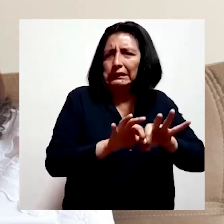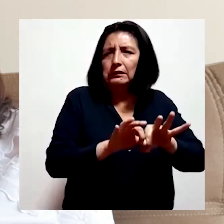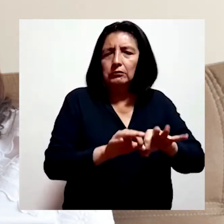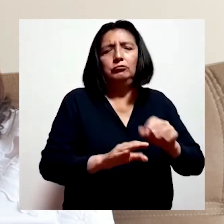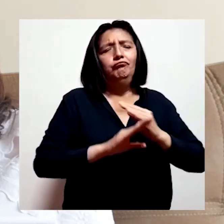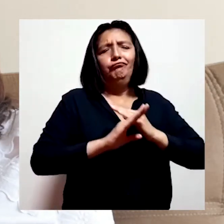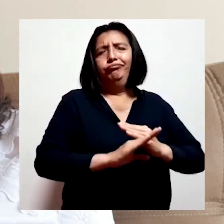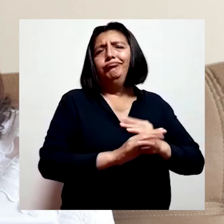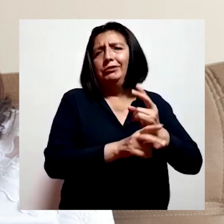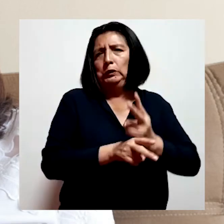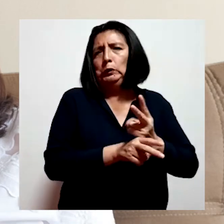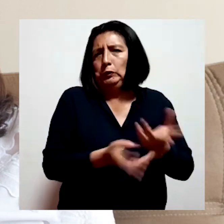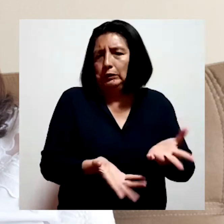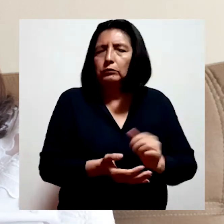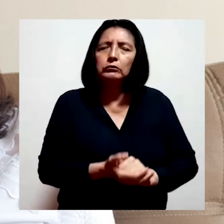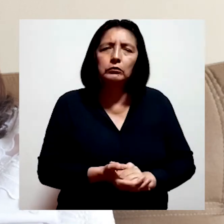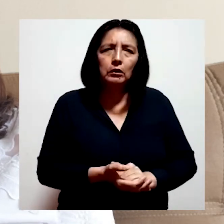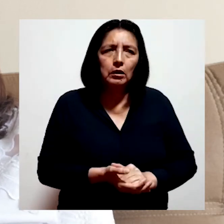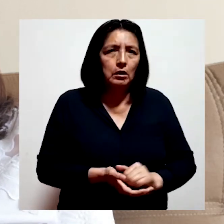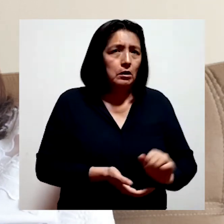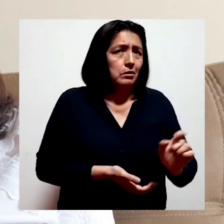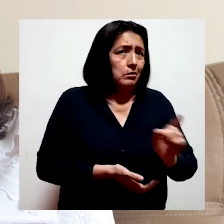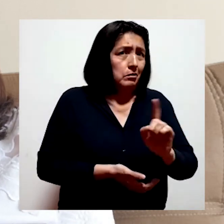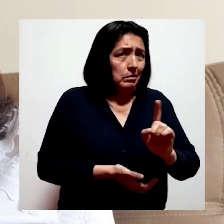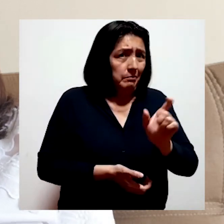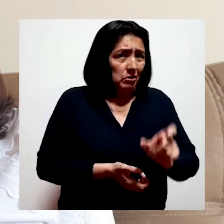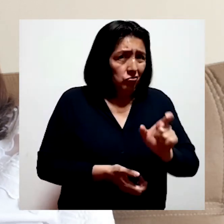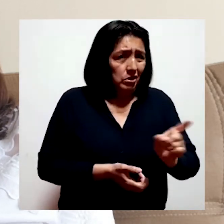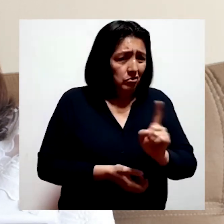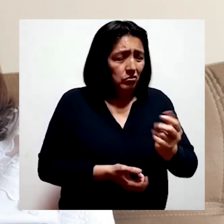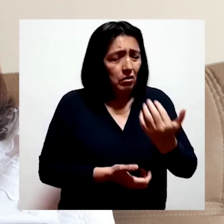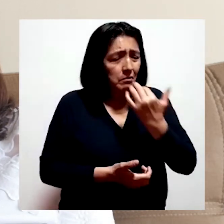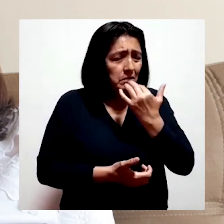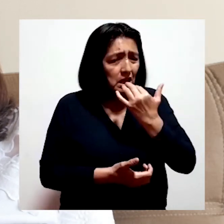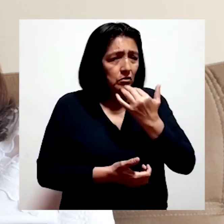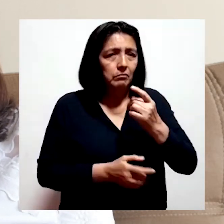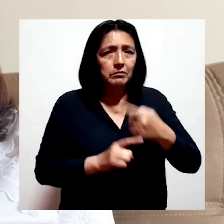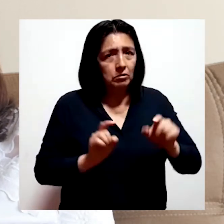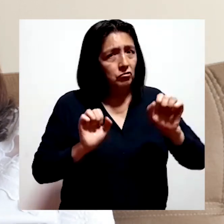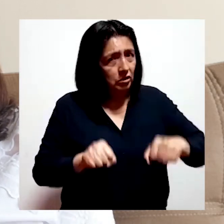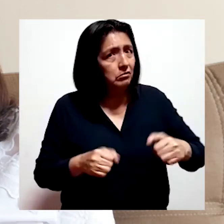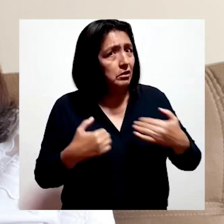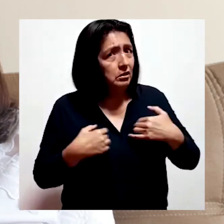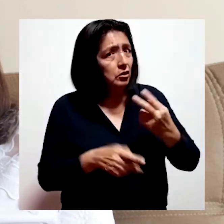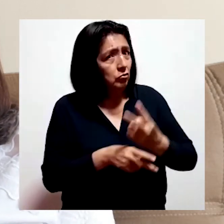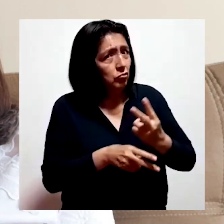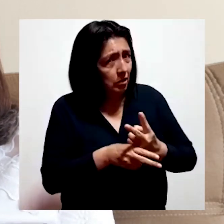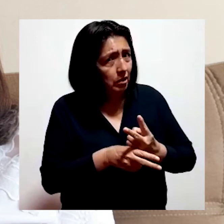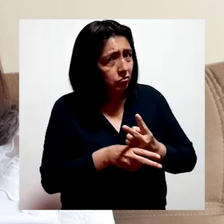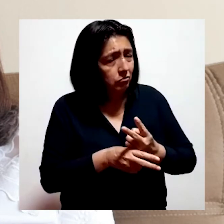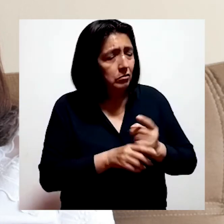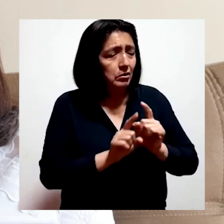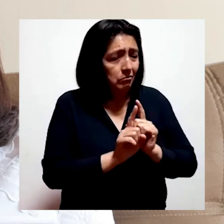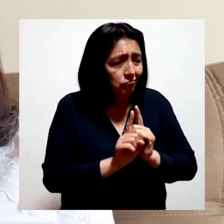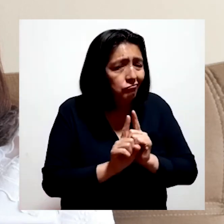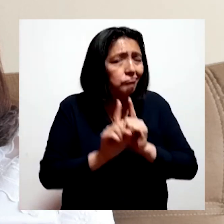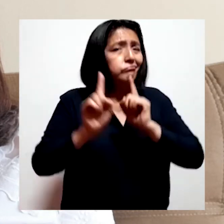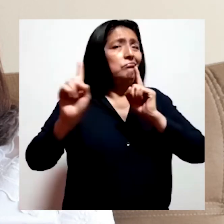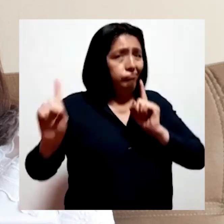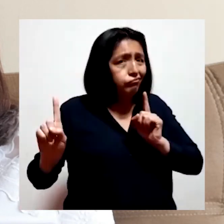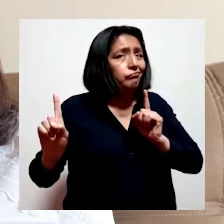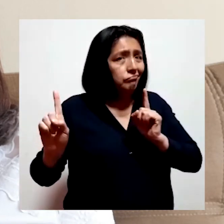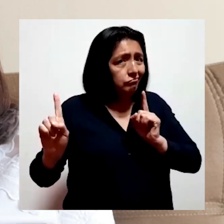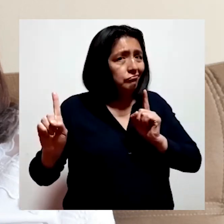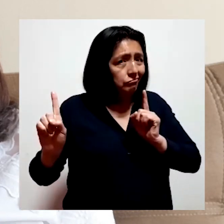prevención. No debemos tener miedo, pero sí ser precavidos. Mantener la distancia social requerida,